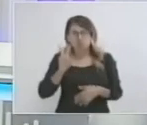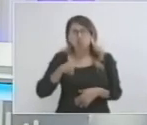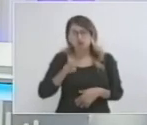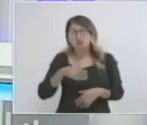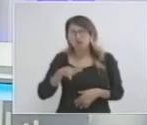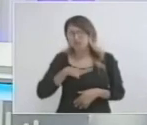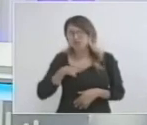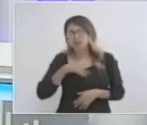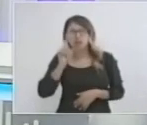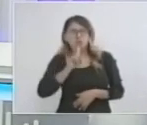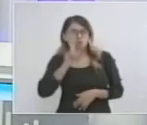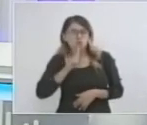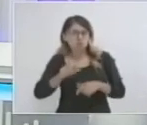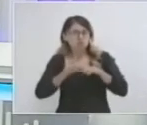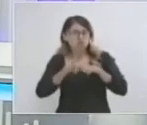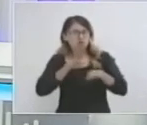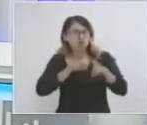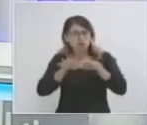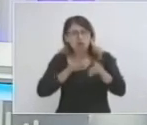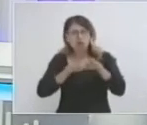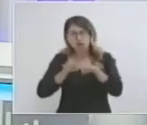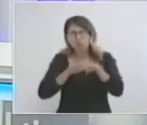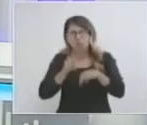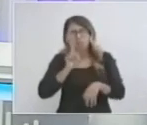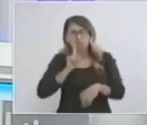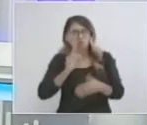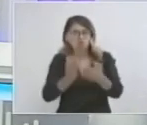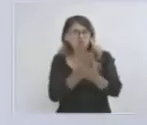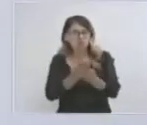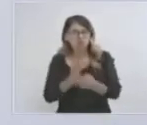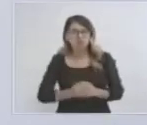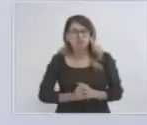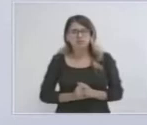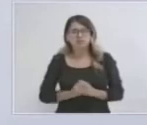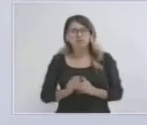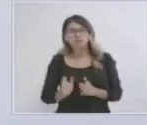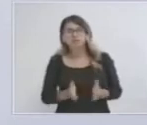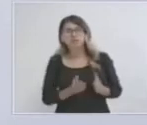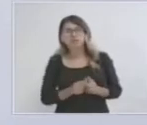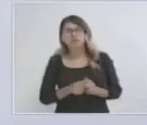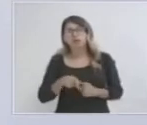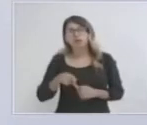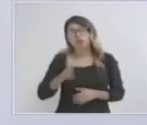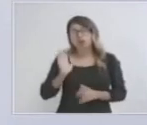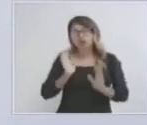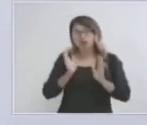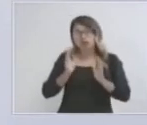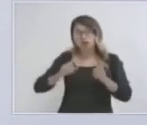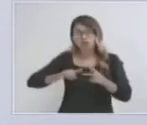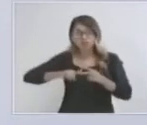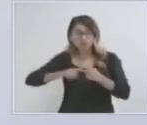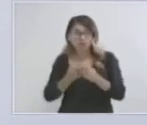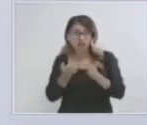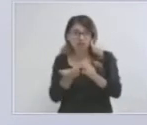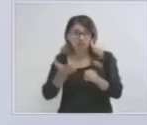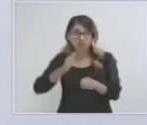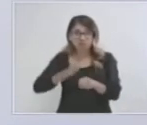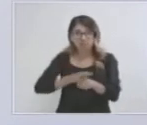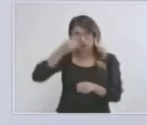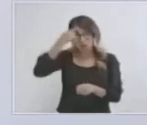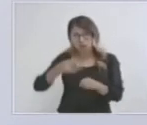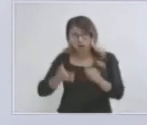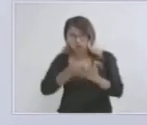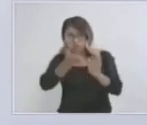trabajando ahí en la Cámara que empuja y trae mucha propuesta. Bueno, sin duda se está comenzando una administración dentro de la Cámara de la industria de la